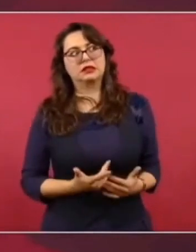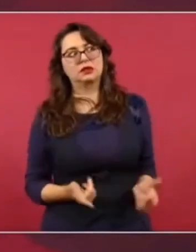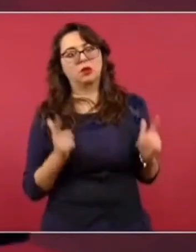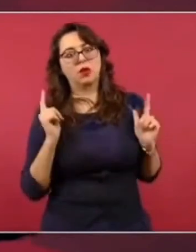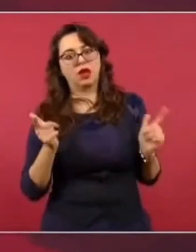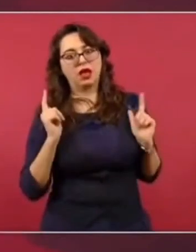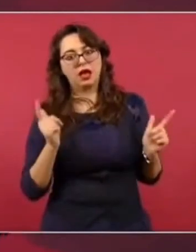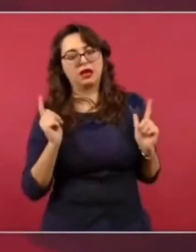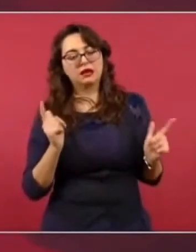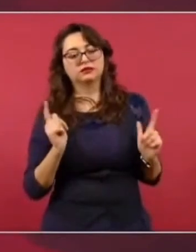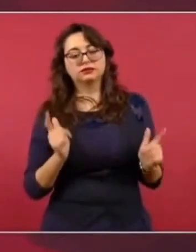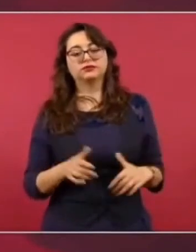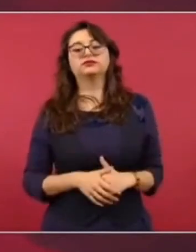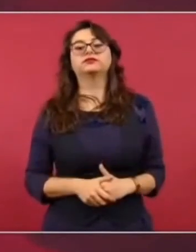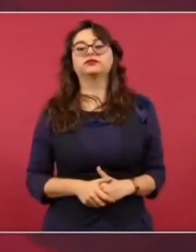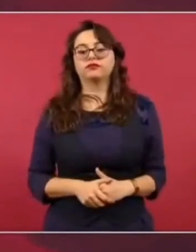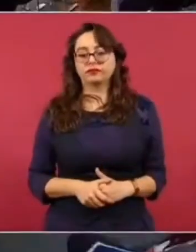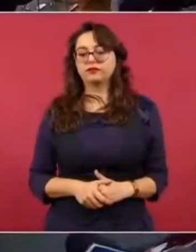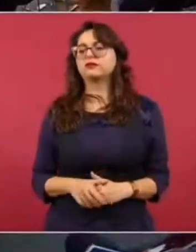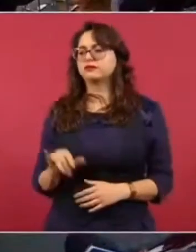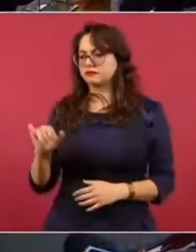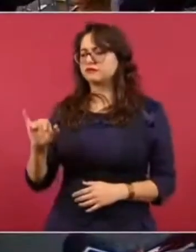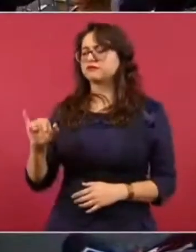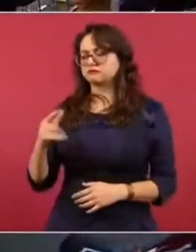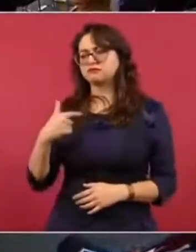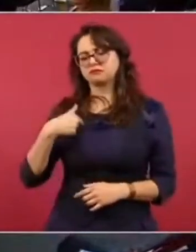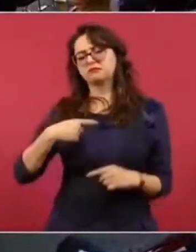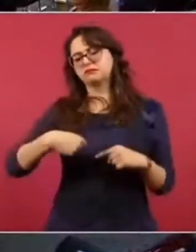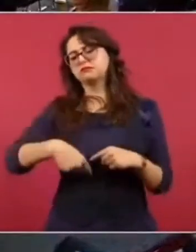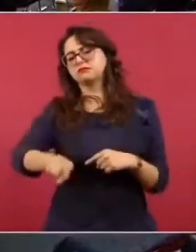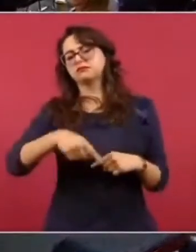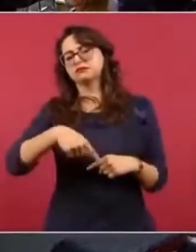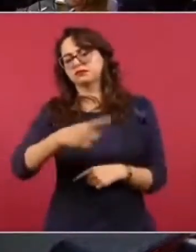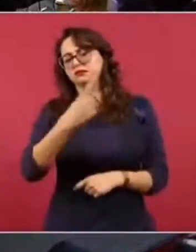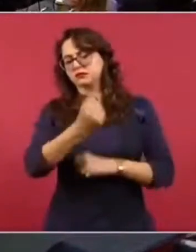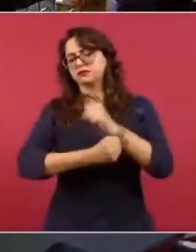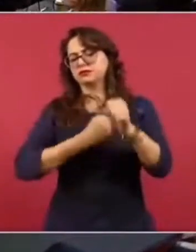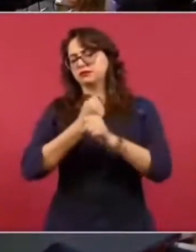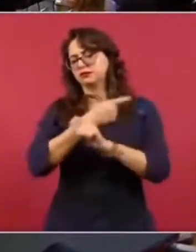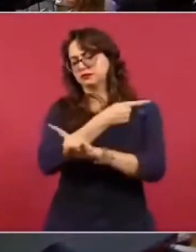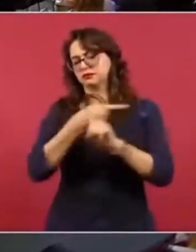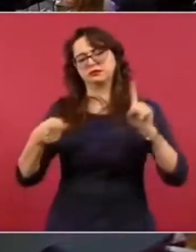Pero, pues, me voy a ir. ¿Y cómo la gente va a permitir